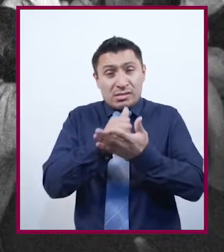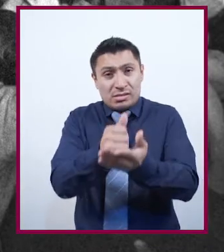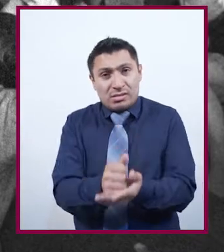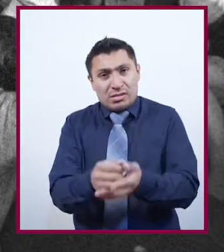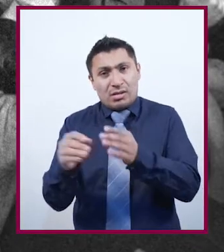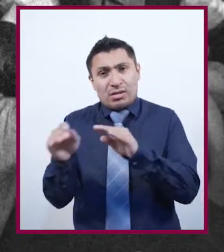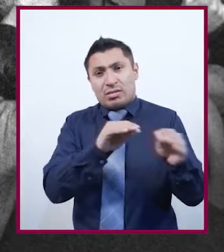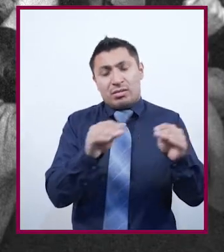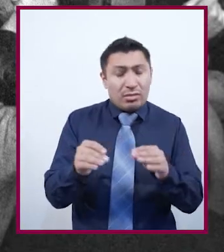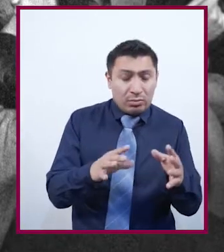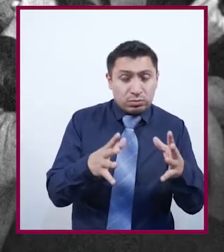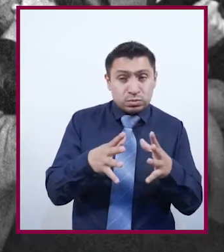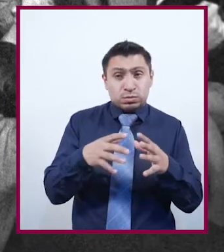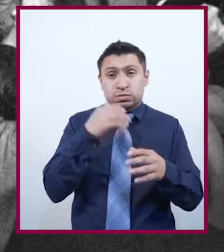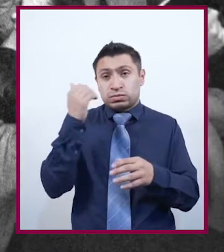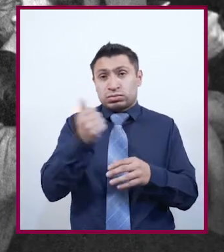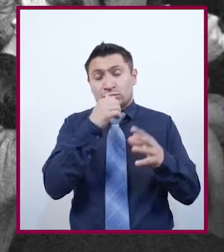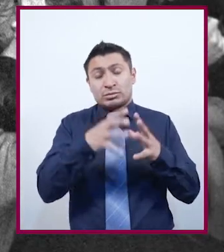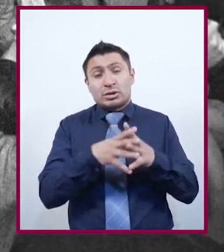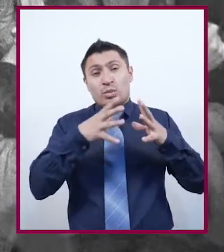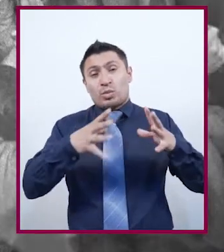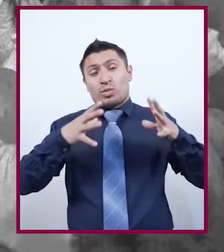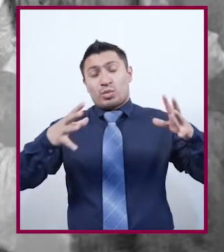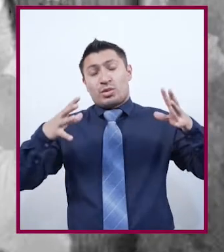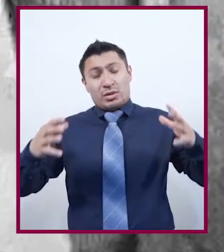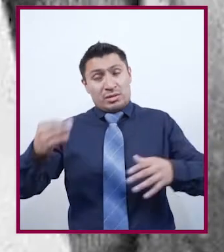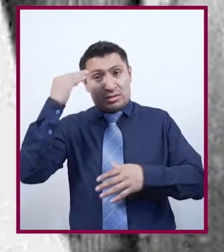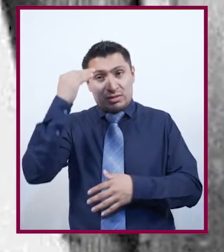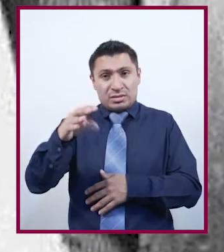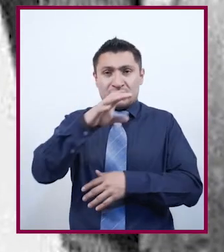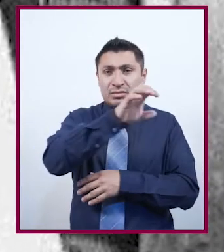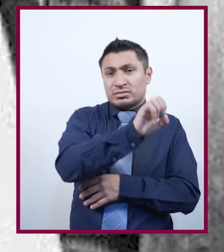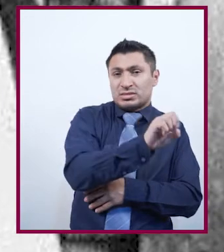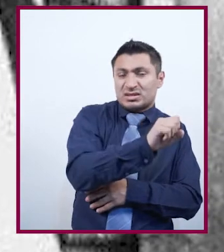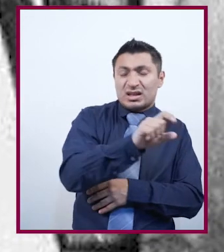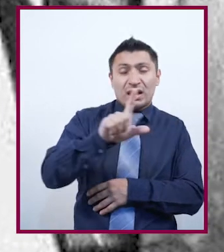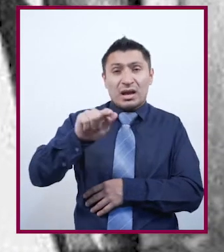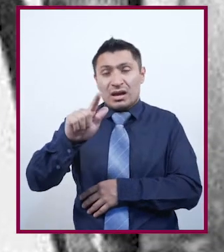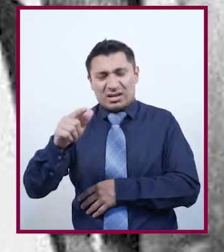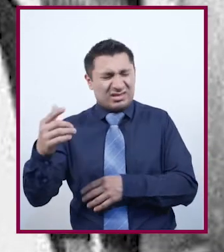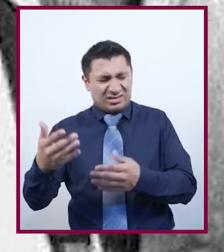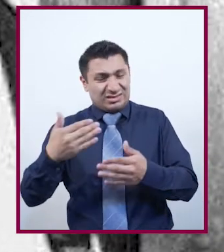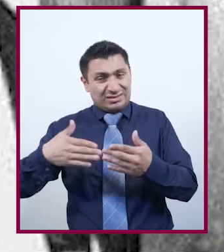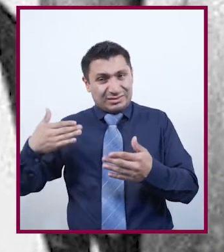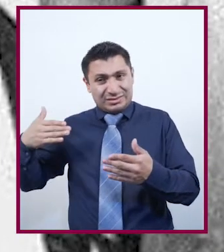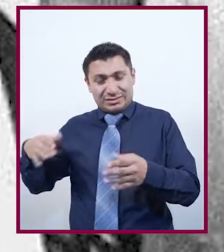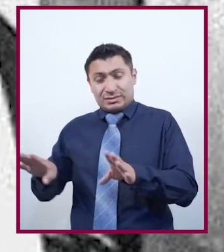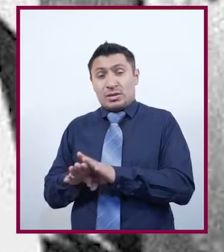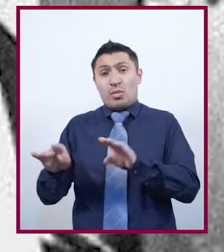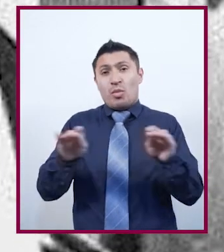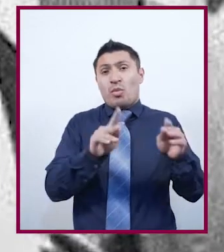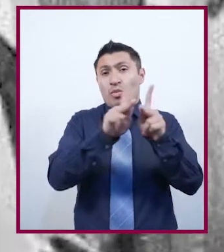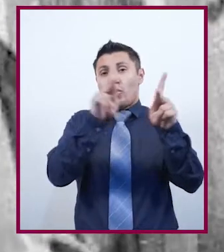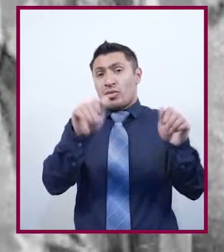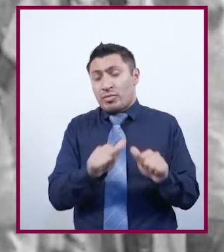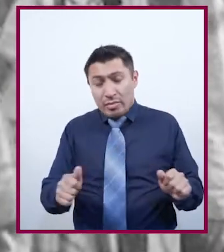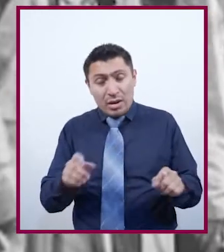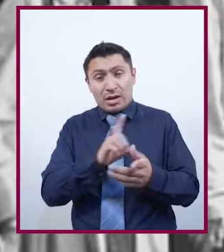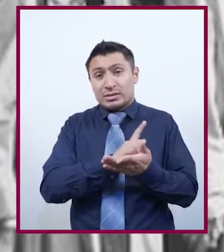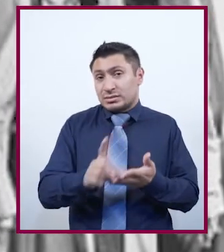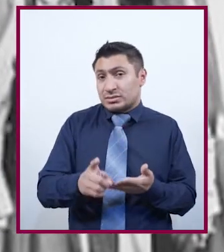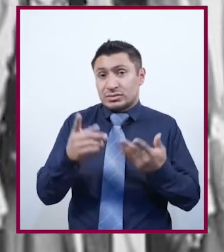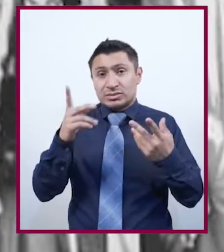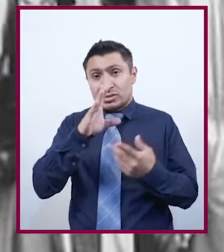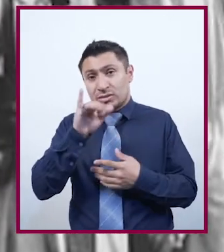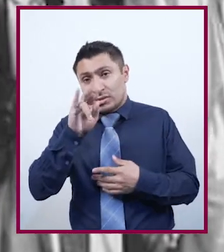contribuyó a la expansión de movimientos estudiantiles durante la década de los 60 y los 70, de movimientos pacifistas, por los